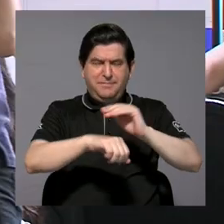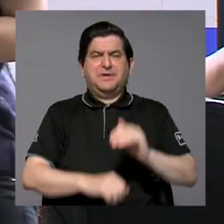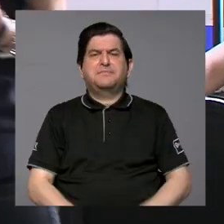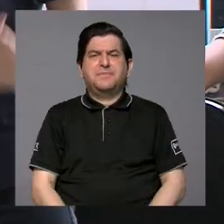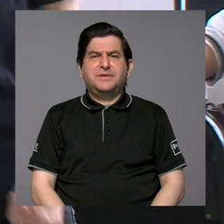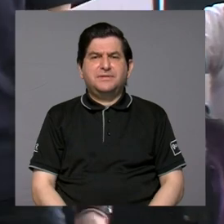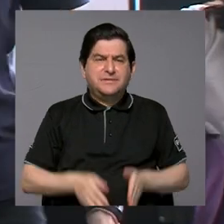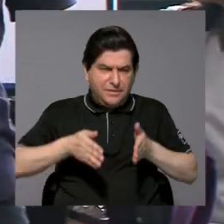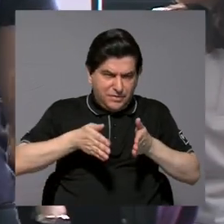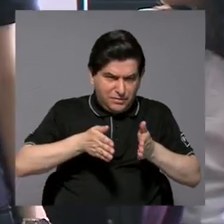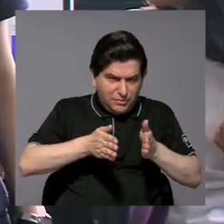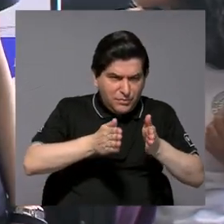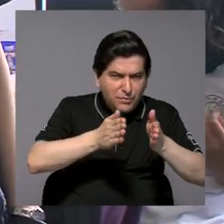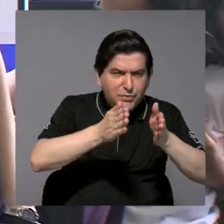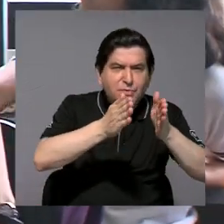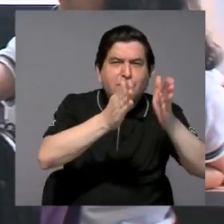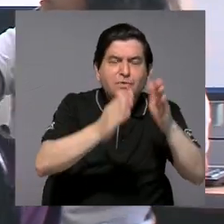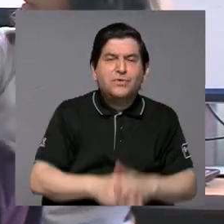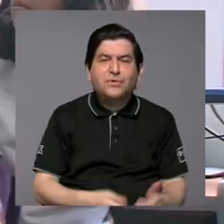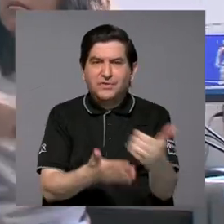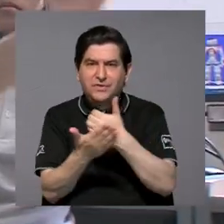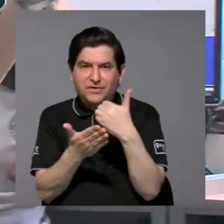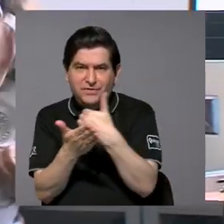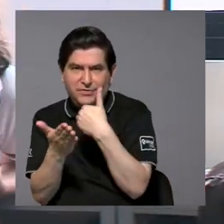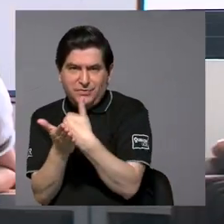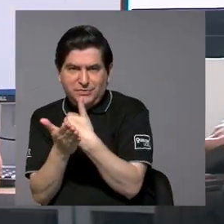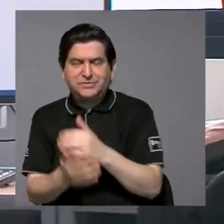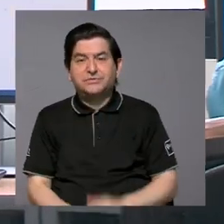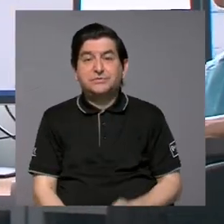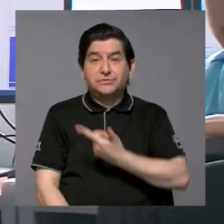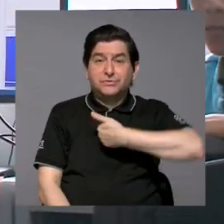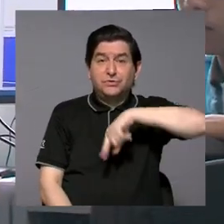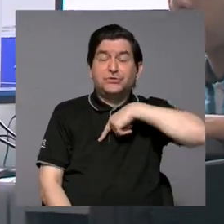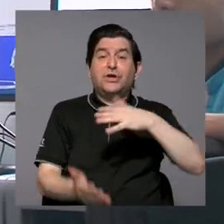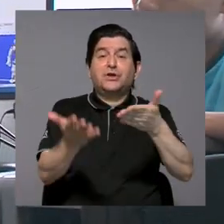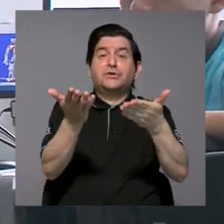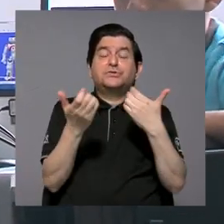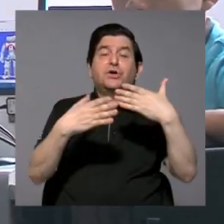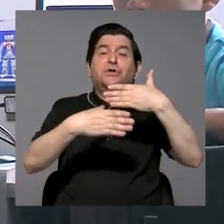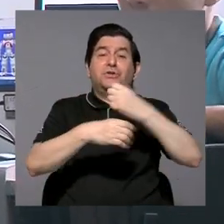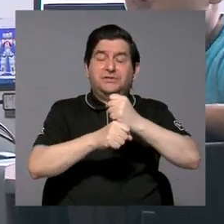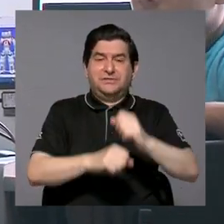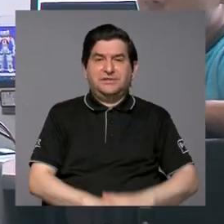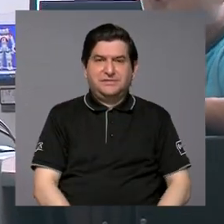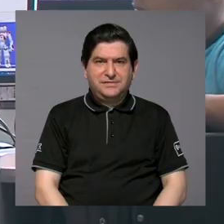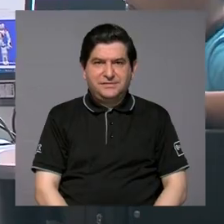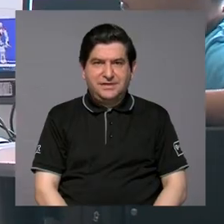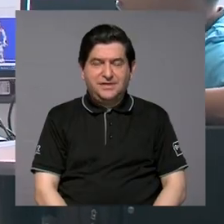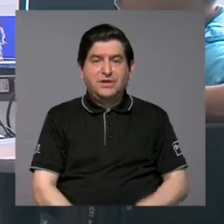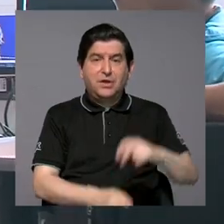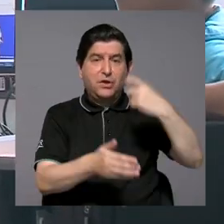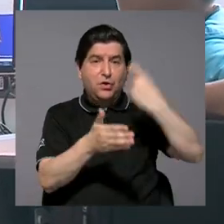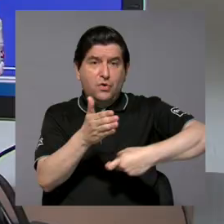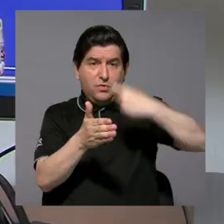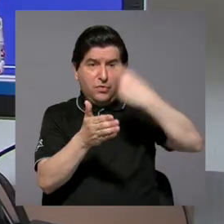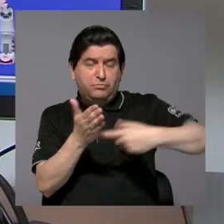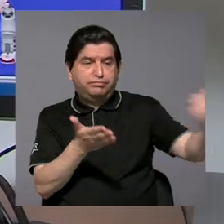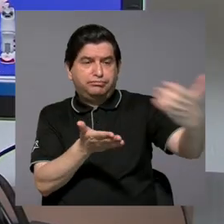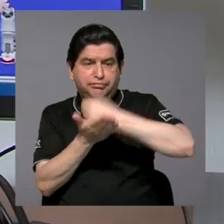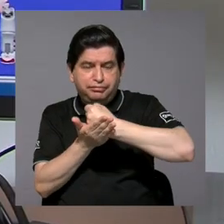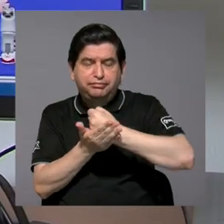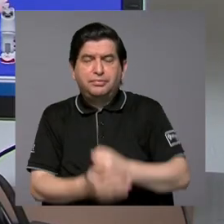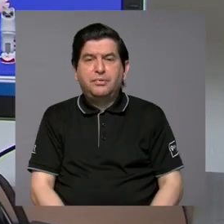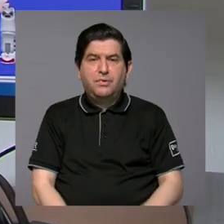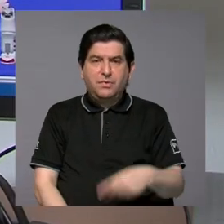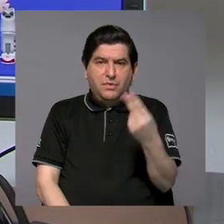enrumbar y dirigir los recursos. ¿Qué es lo que nosotros queremos hacer con los impuestos que se recogen, con